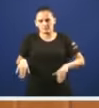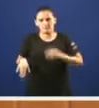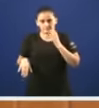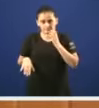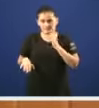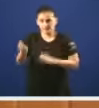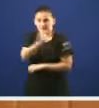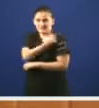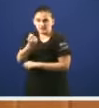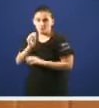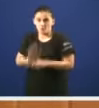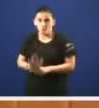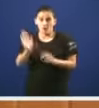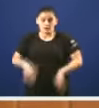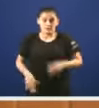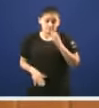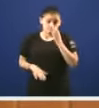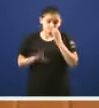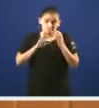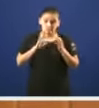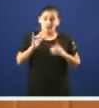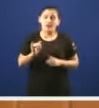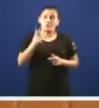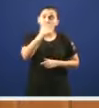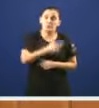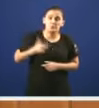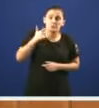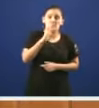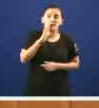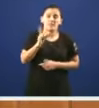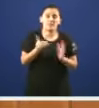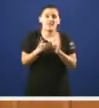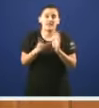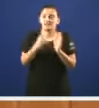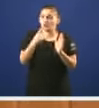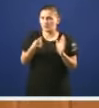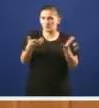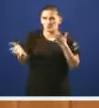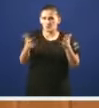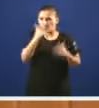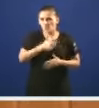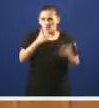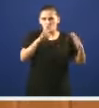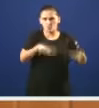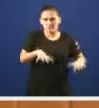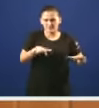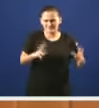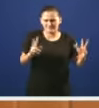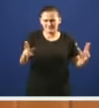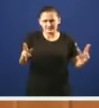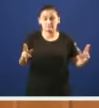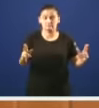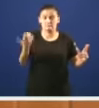registraron iso tiña unha duración ese decreto parece que de nove meses nove meses que xa